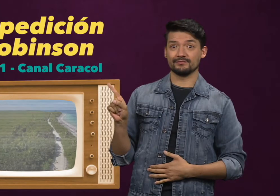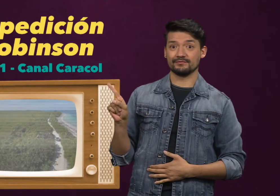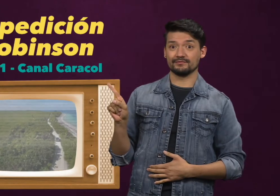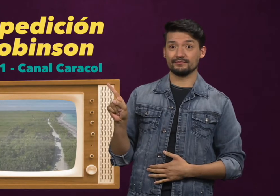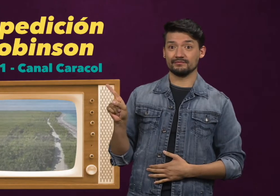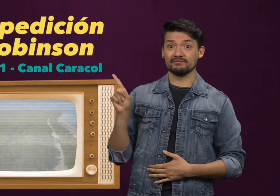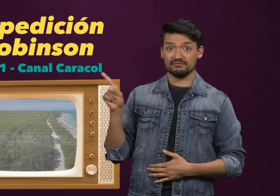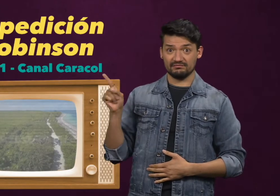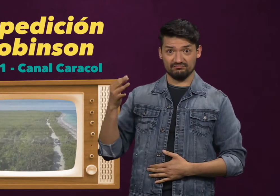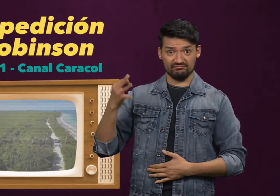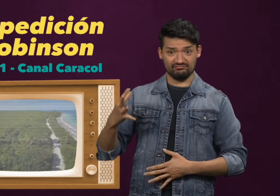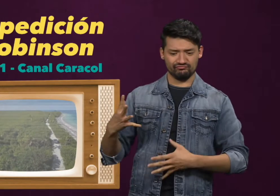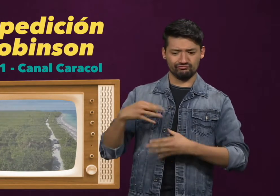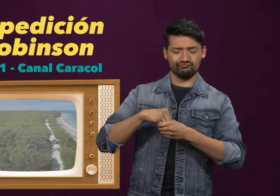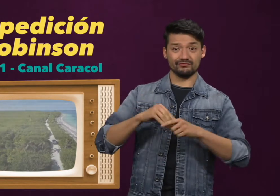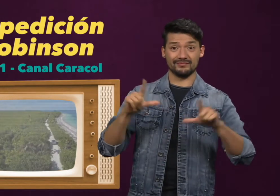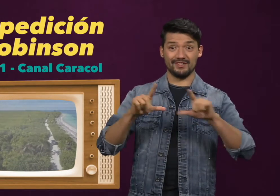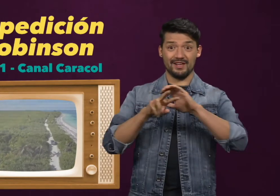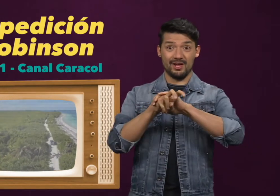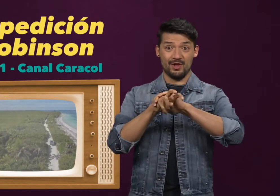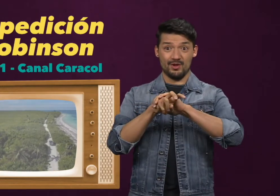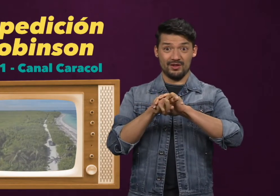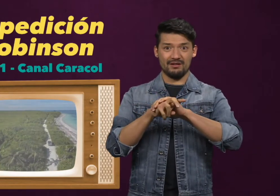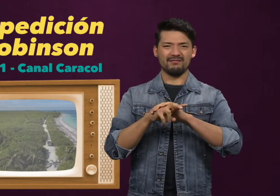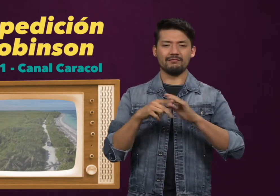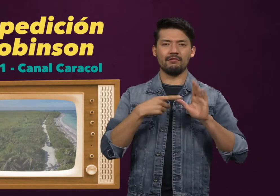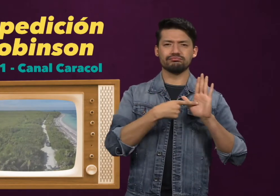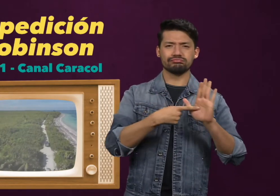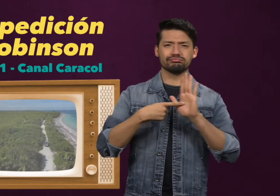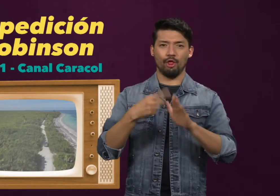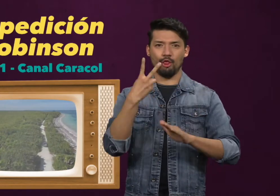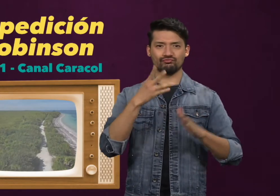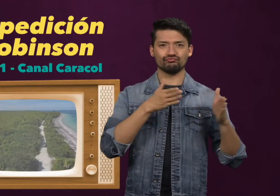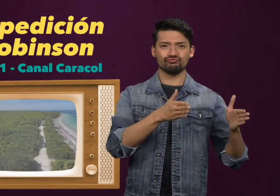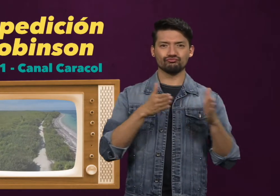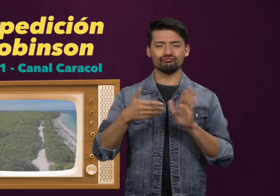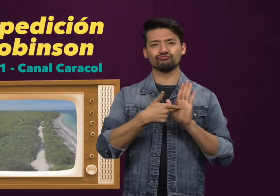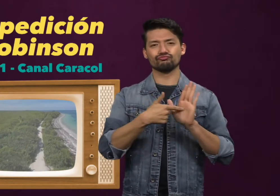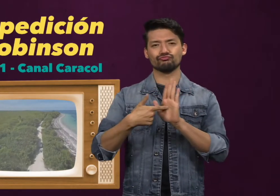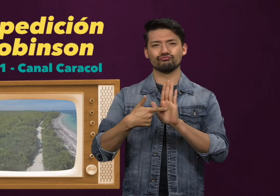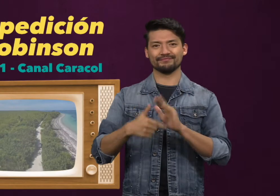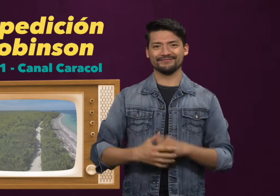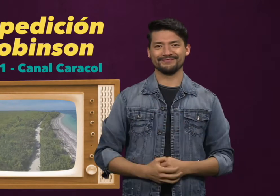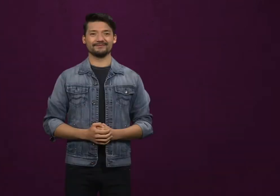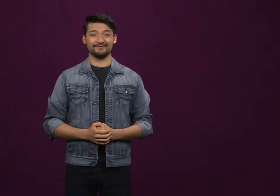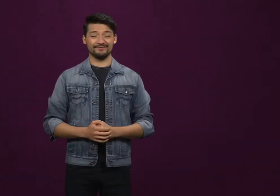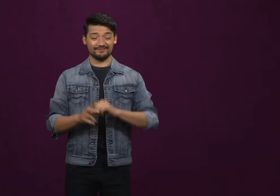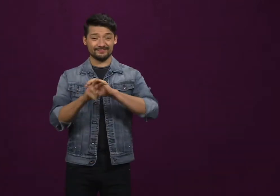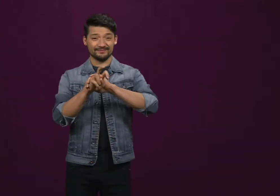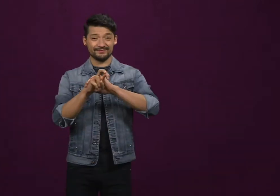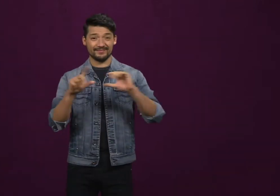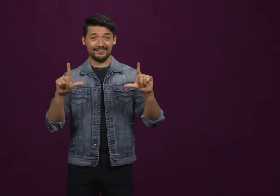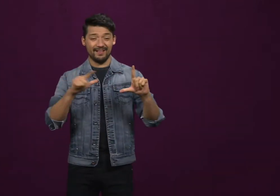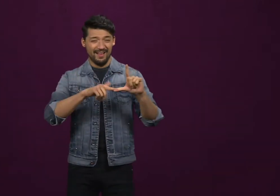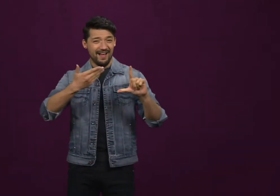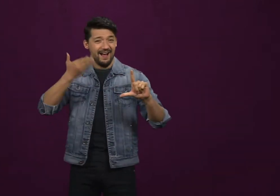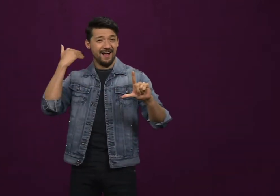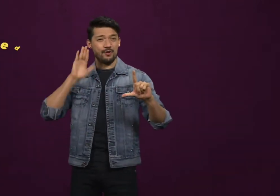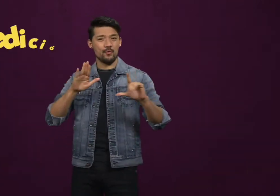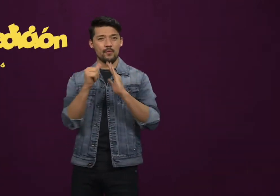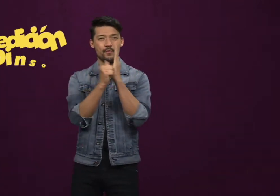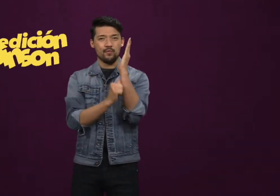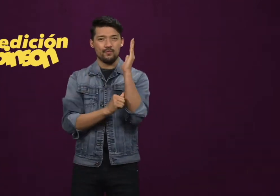2001, un programa de Canal Caracol que tuvo dos temporadas. El mismo Caracol